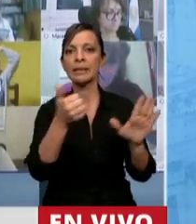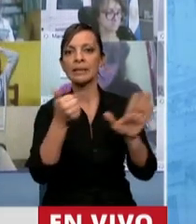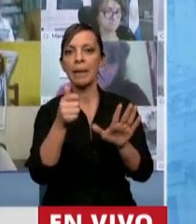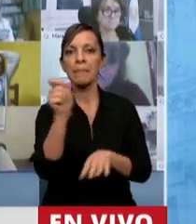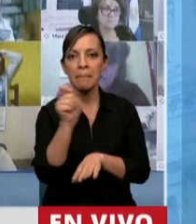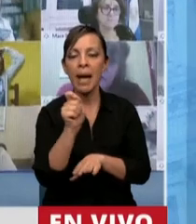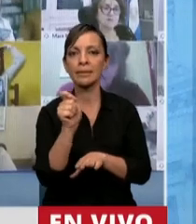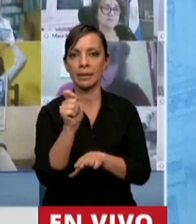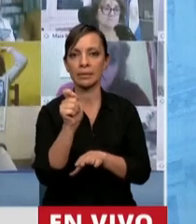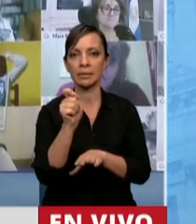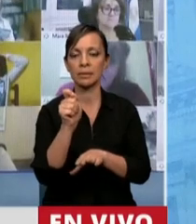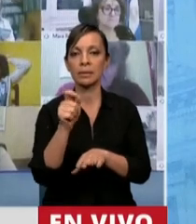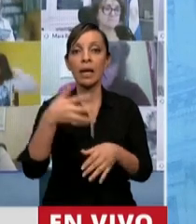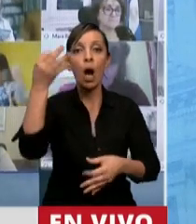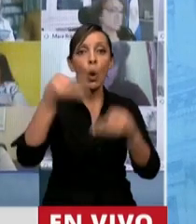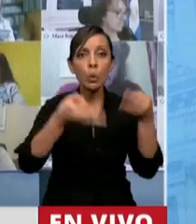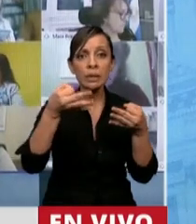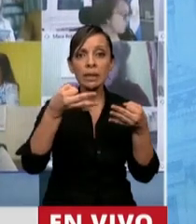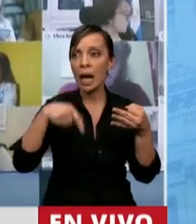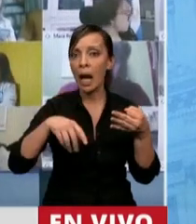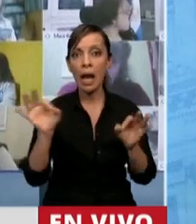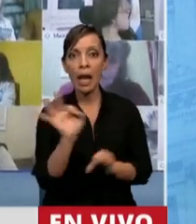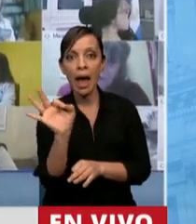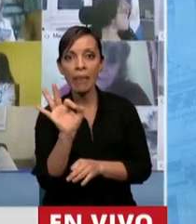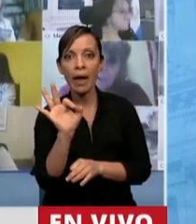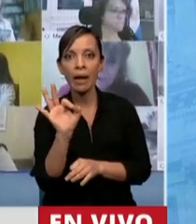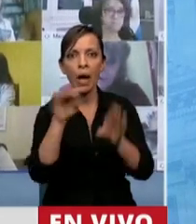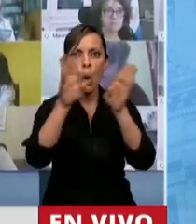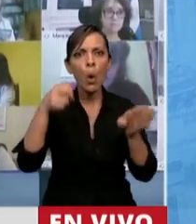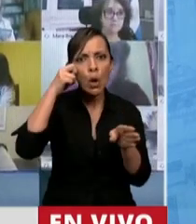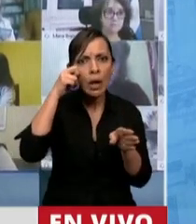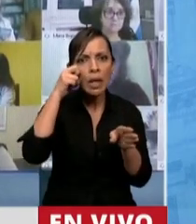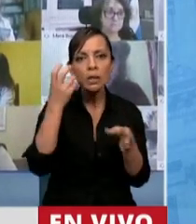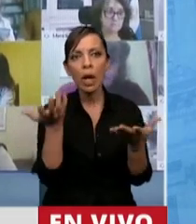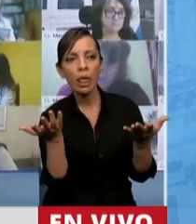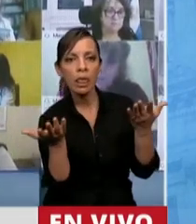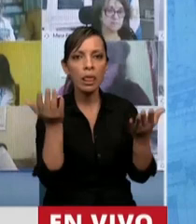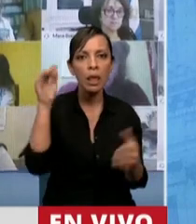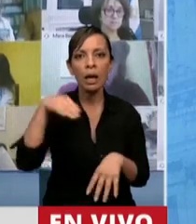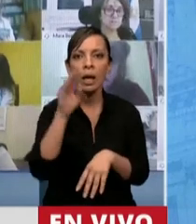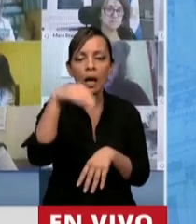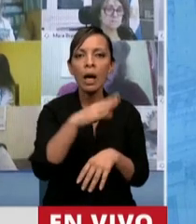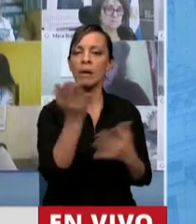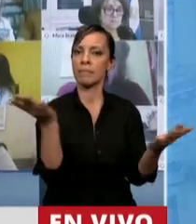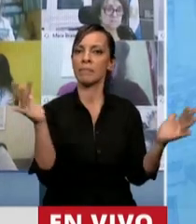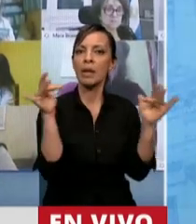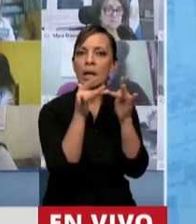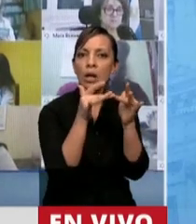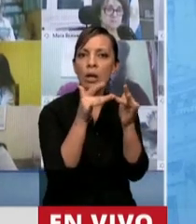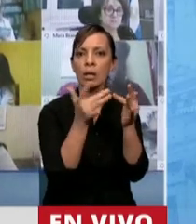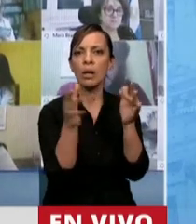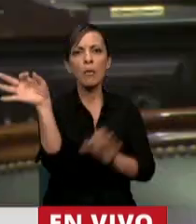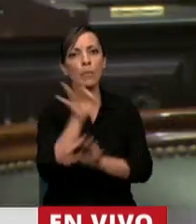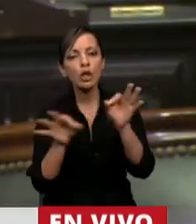justicia en nuestro país funcione, un Congreso rengo que ha venido sesionando telemáticamente con